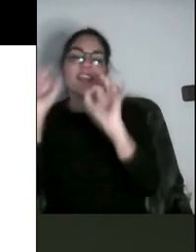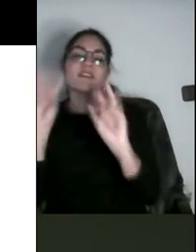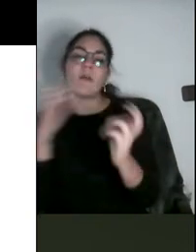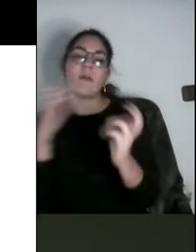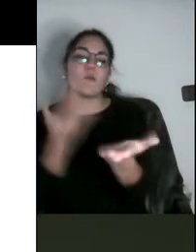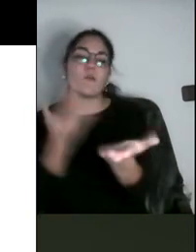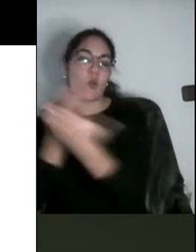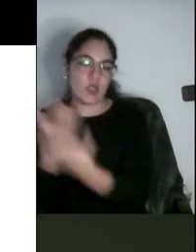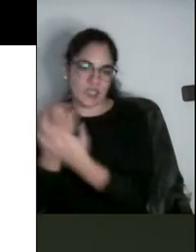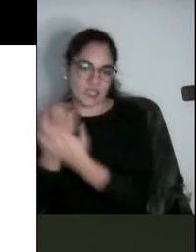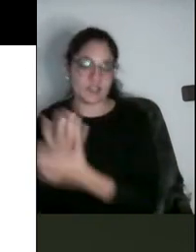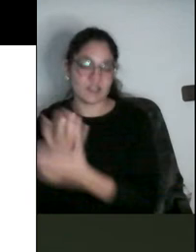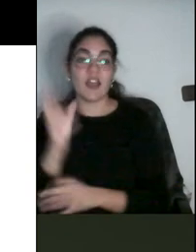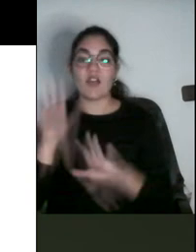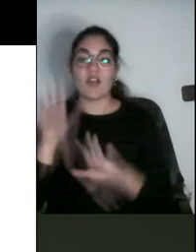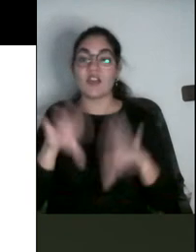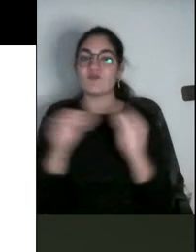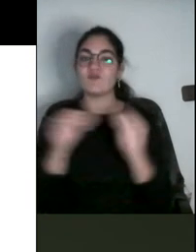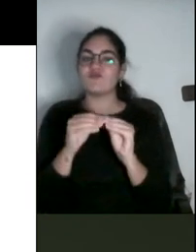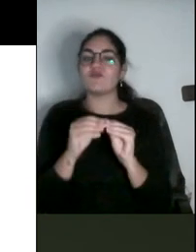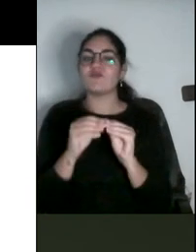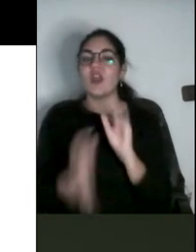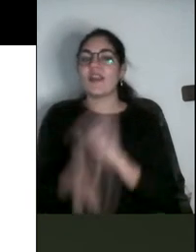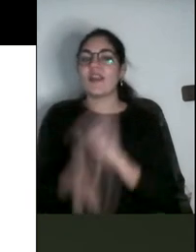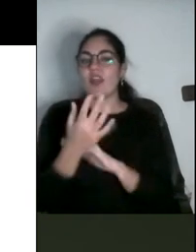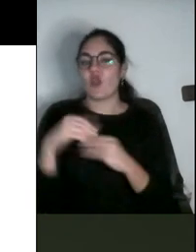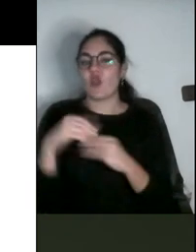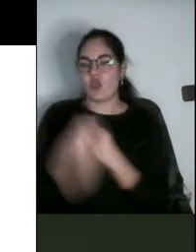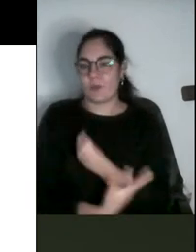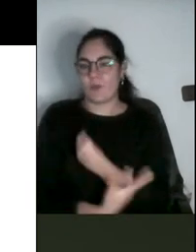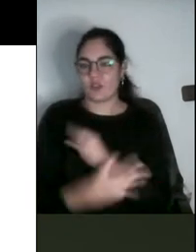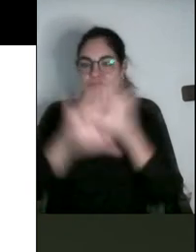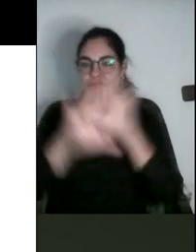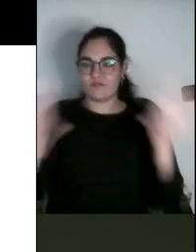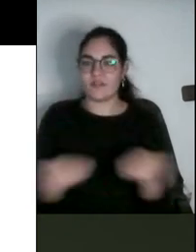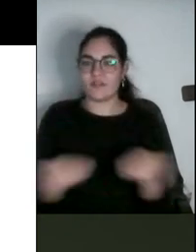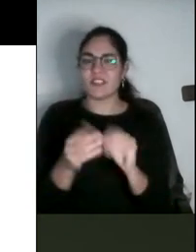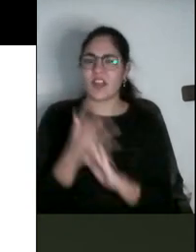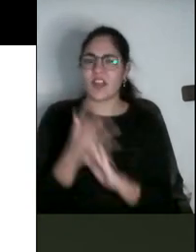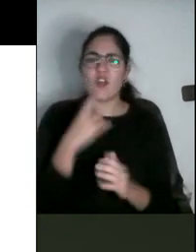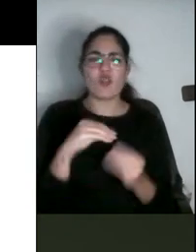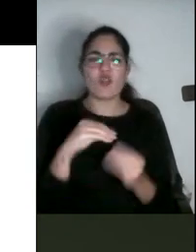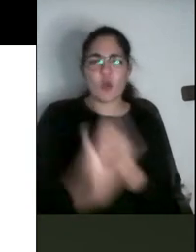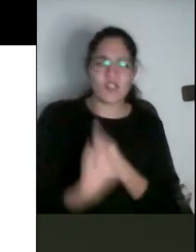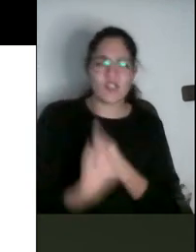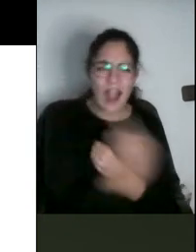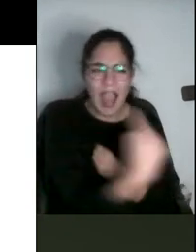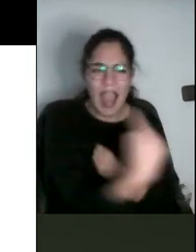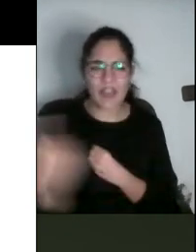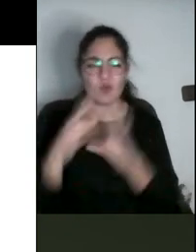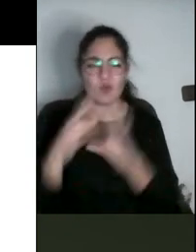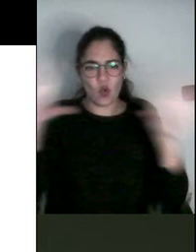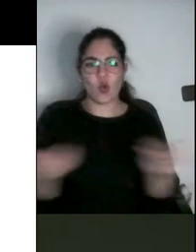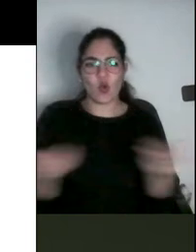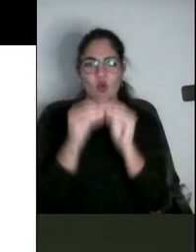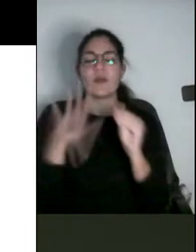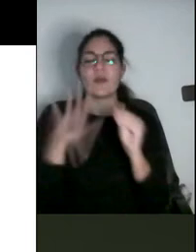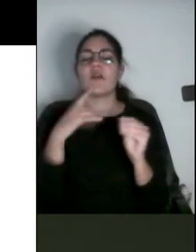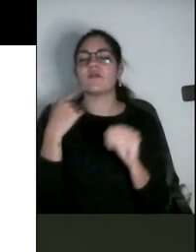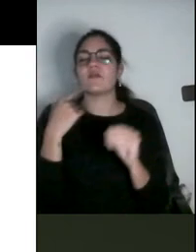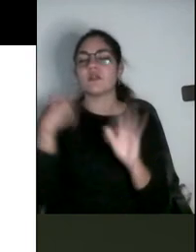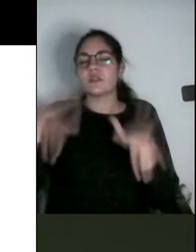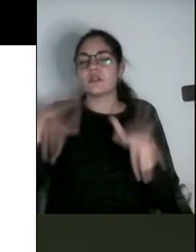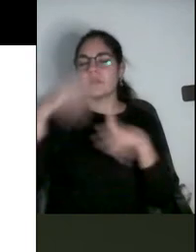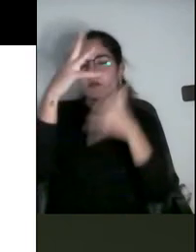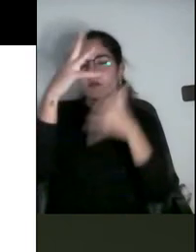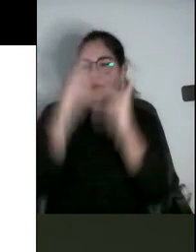documento que se compartió con el profesorado para poner en común qué reflexiones se habrán hecho y qué propuestas. No sé si